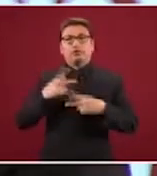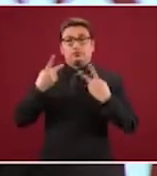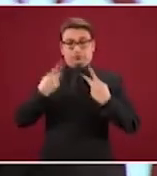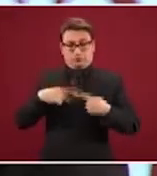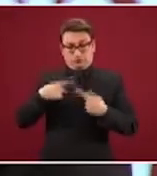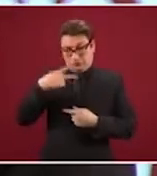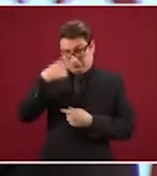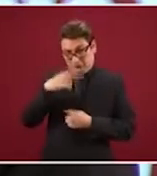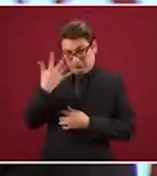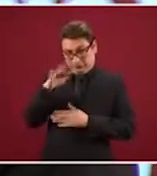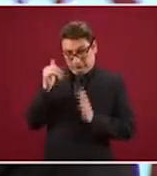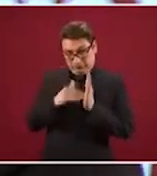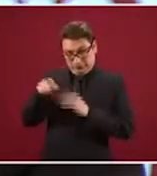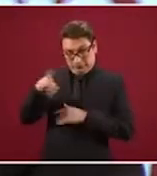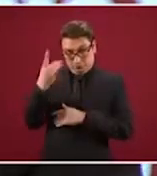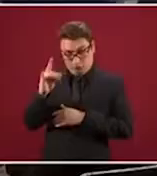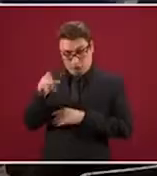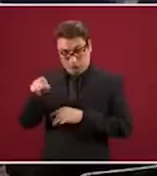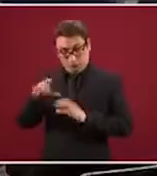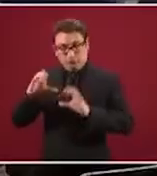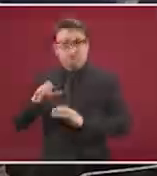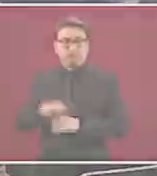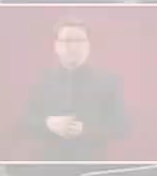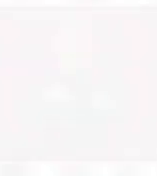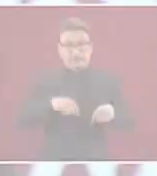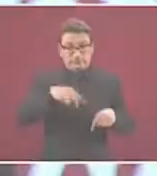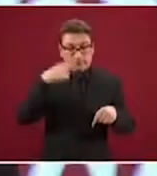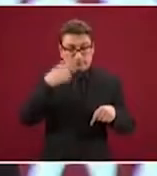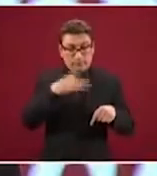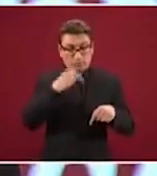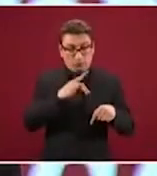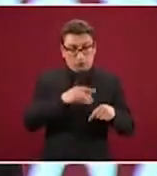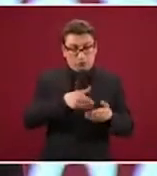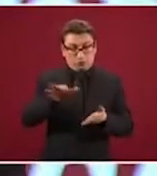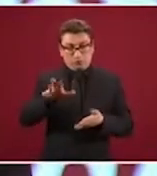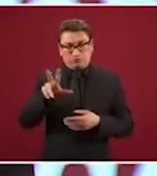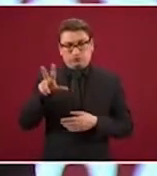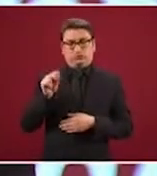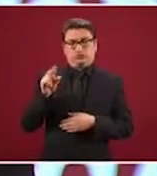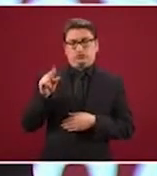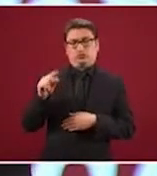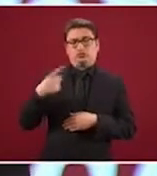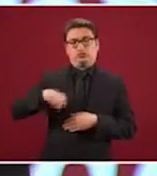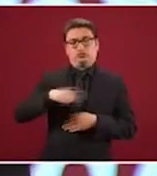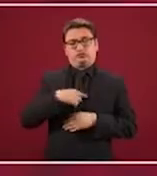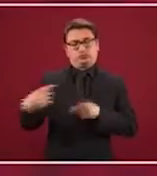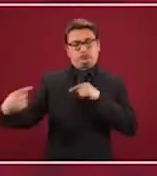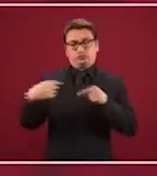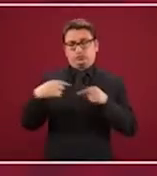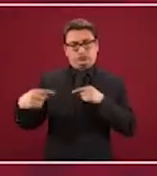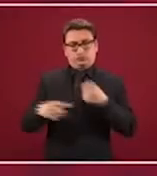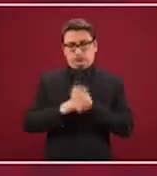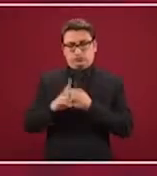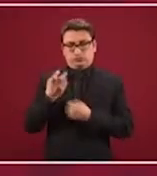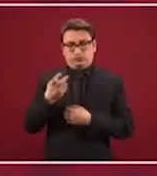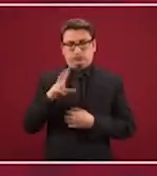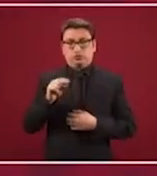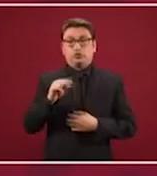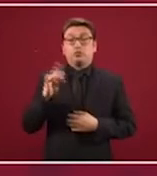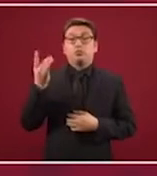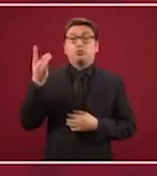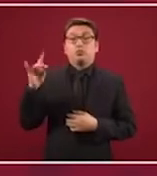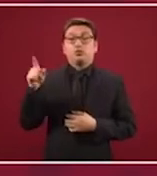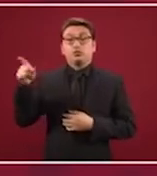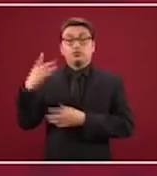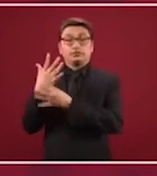ciudadanos mexicanos que radican en Bolivia, esa es nuestra preocupación. No, no estamos en ese tenor en este momento, Bolivia